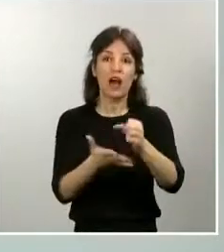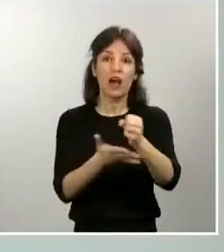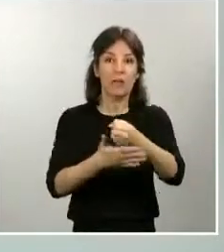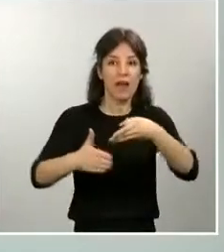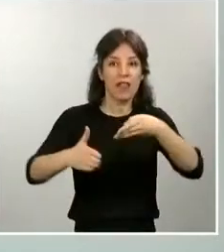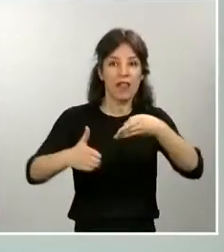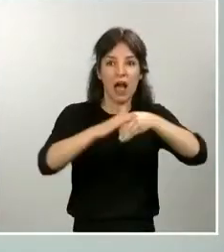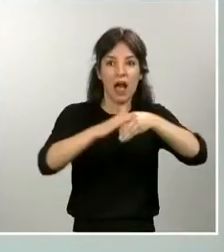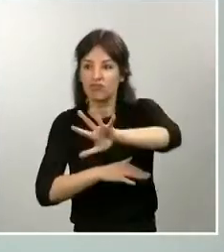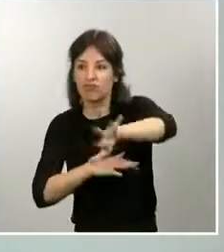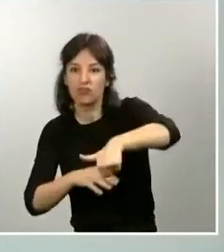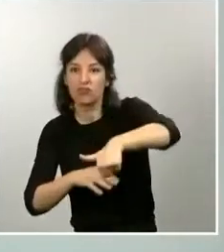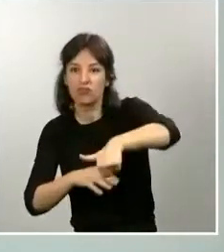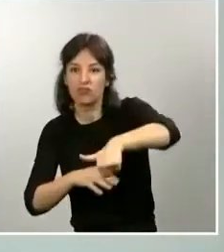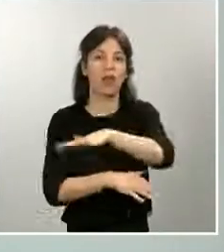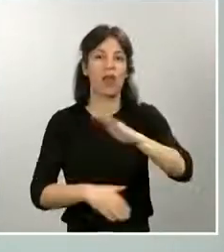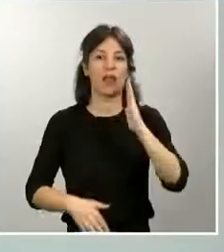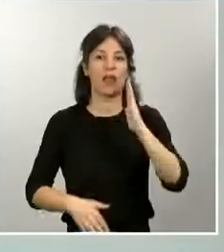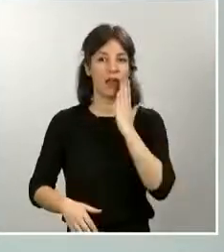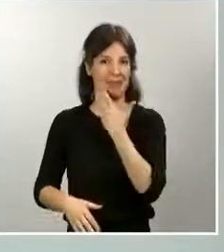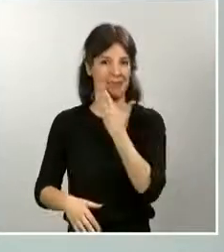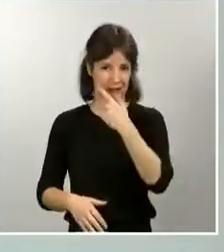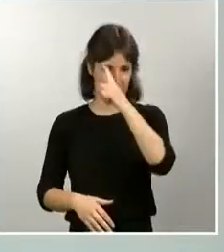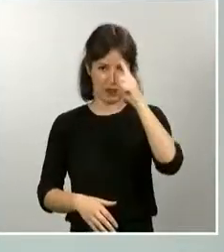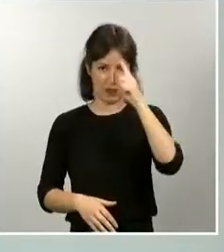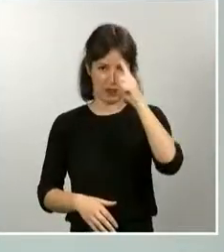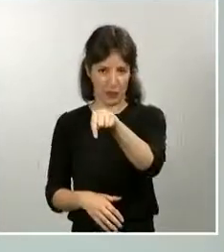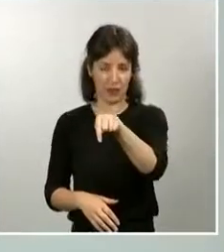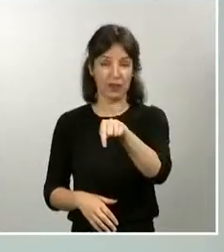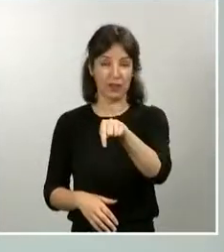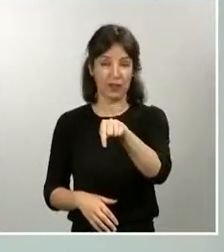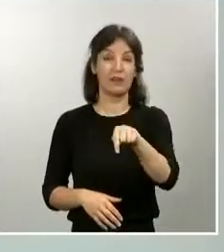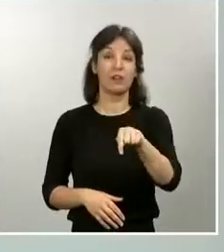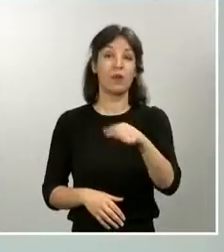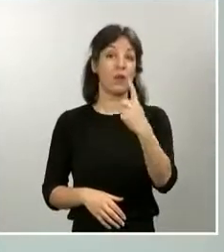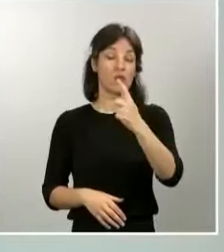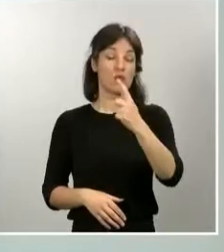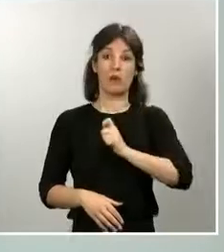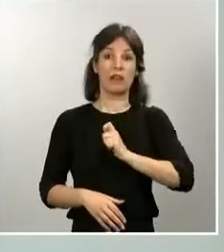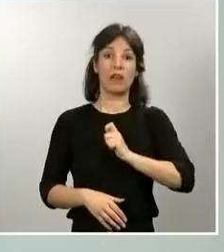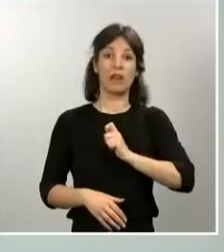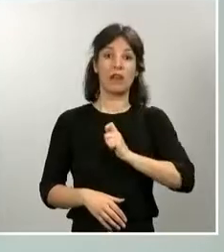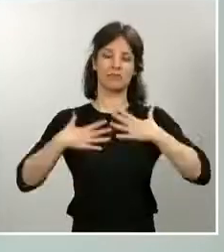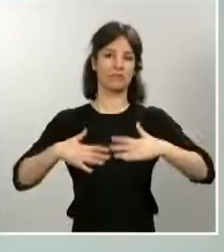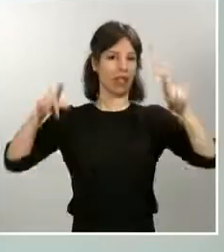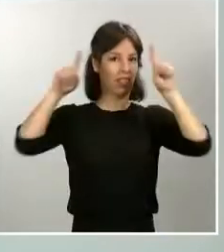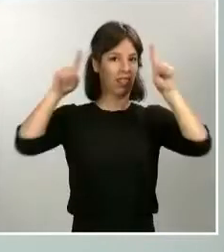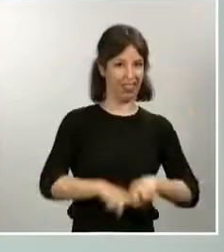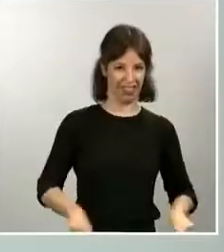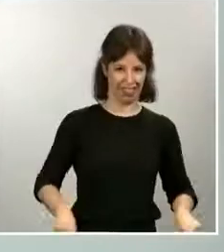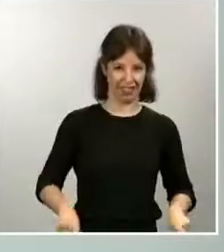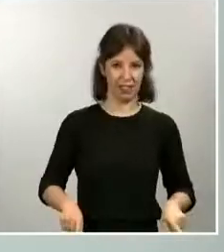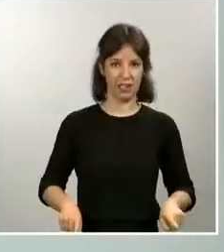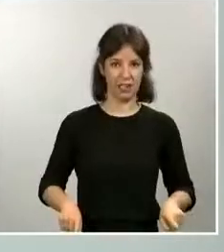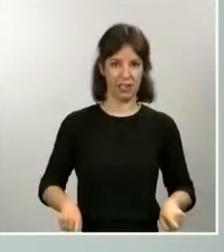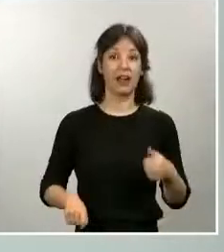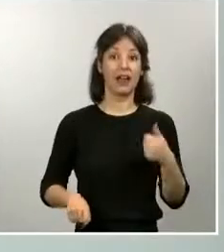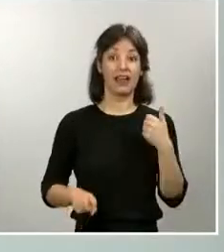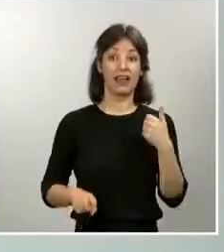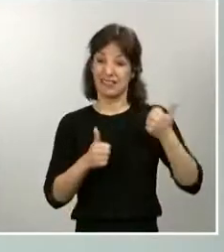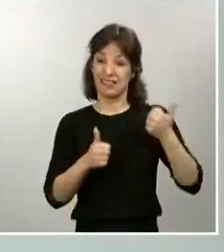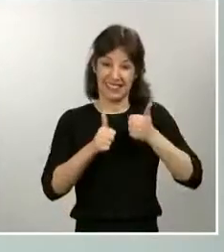barrio de Carabanchel. La excelente intervención de un policía de paisano, que persiguió a los delincuentes a la carrera y que incluso